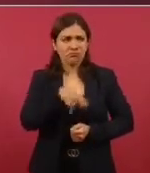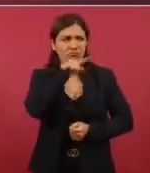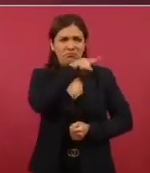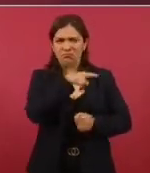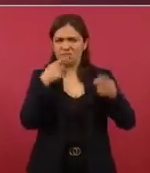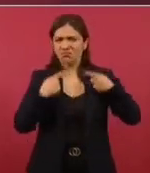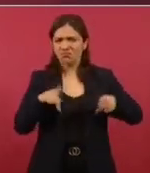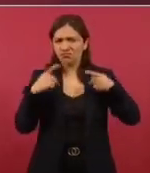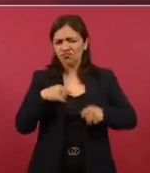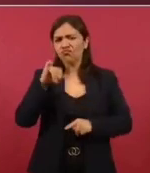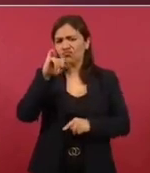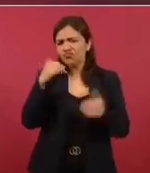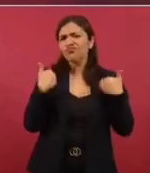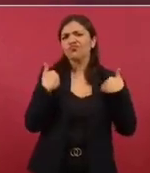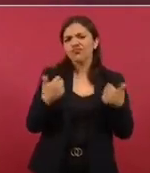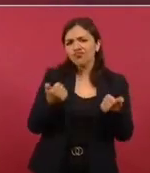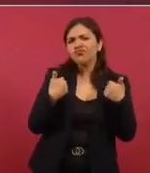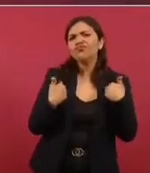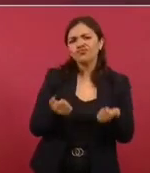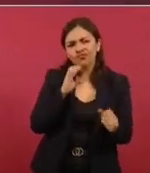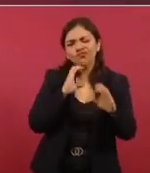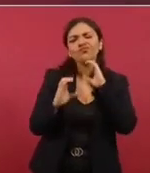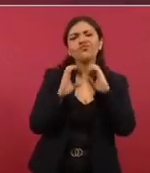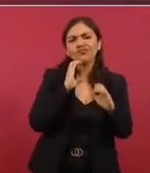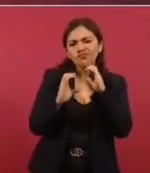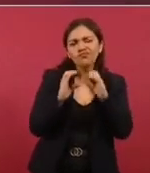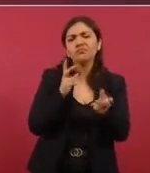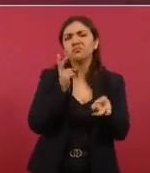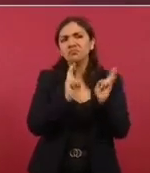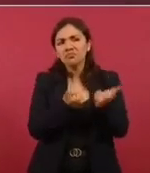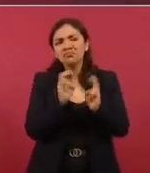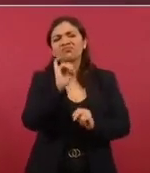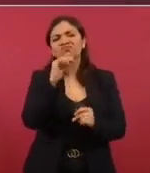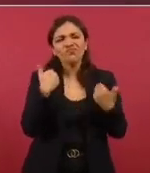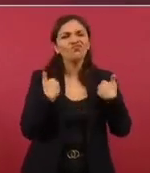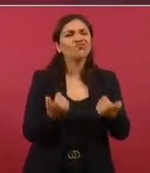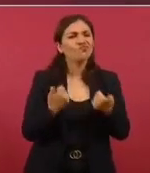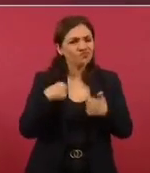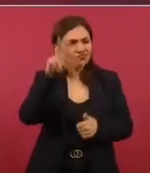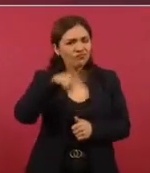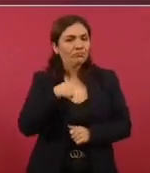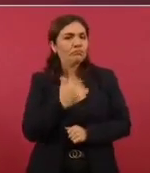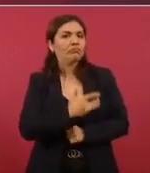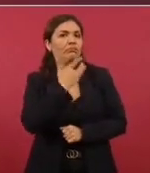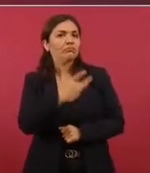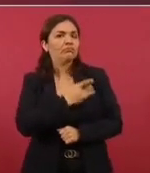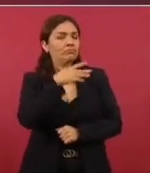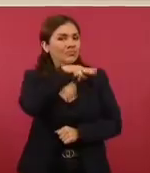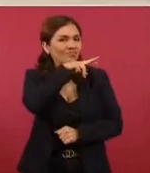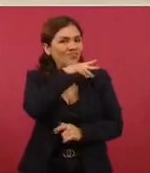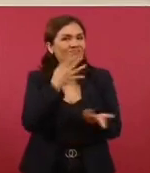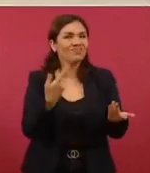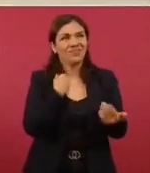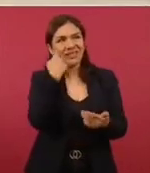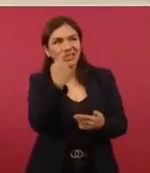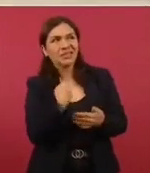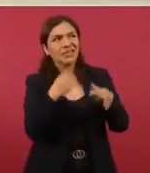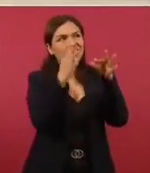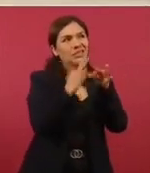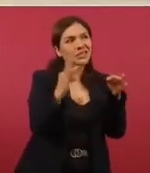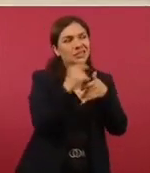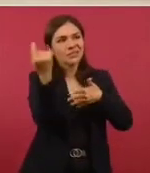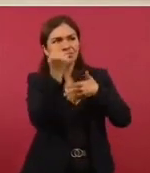comprendiendo nuestras preocupaciones y